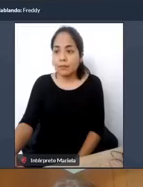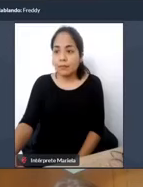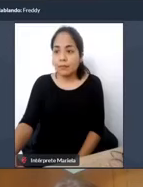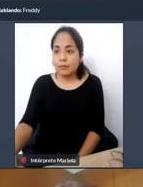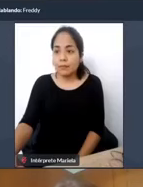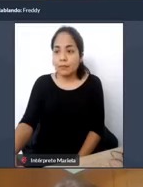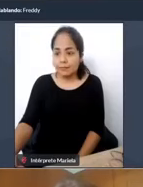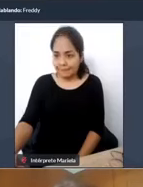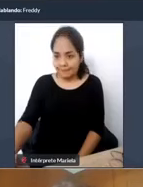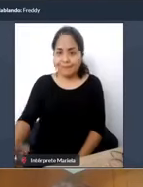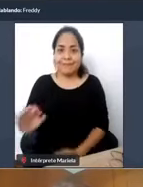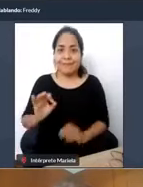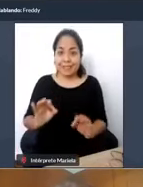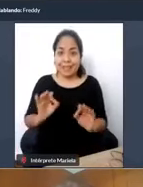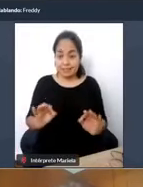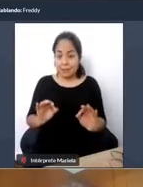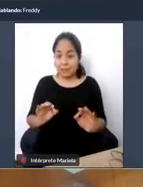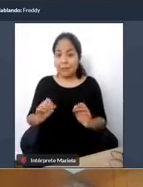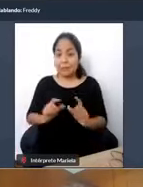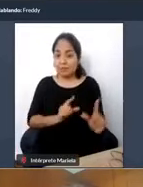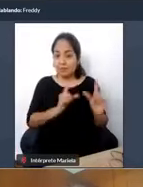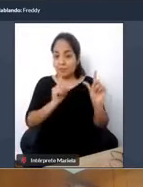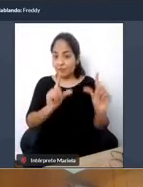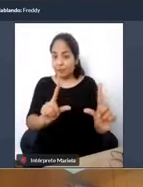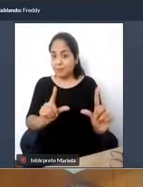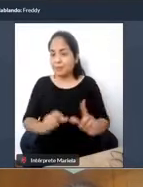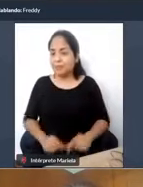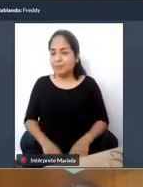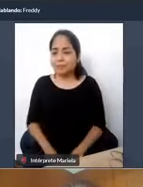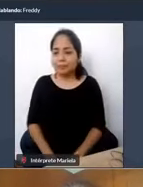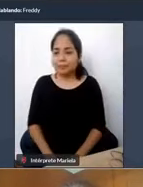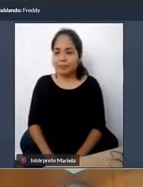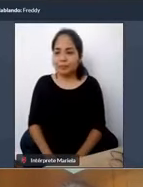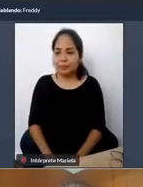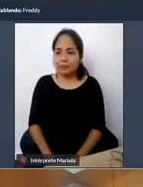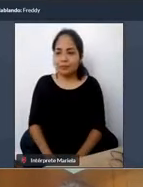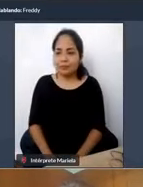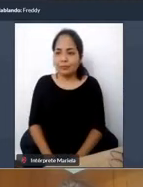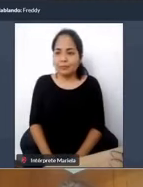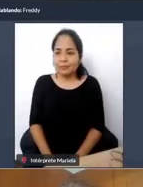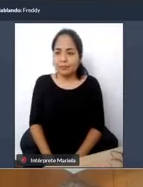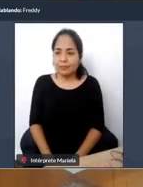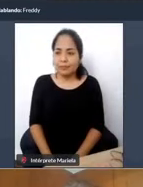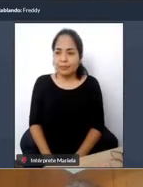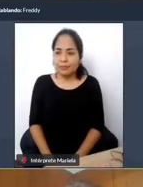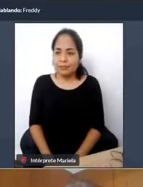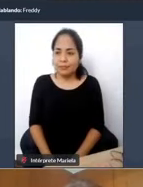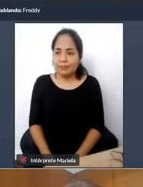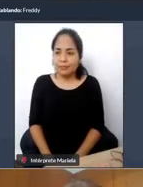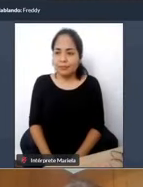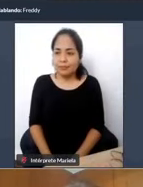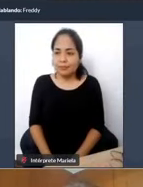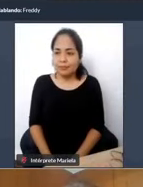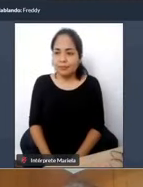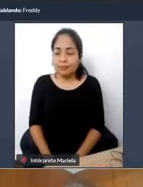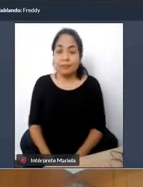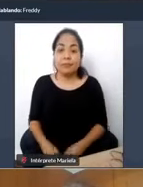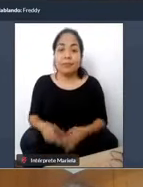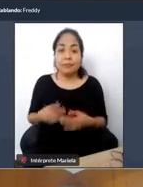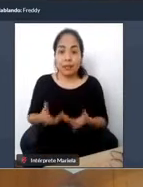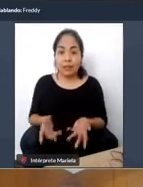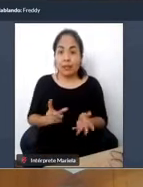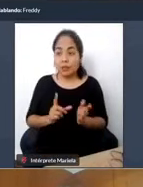Pero... Ahí está. Perfecto. Ahí está. Muy bien. Ahí está. Ya. entonces luego de